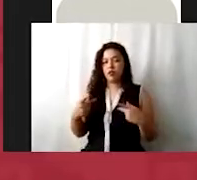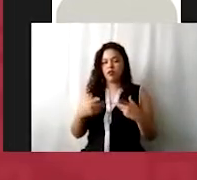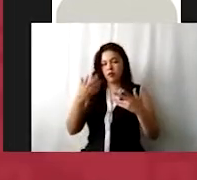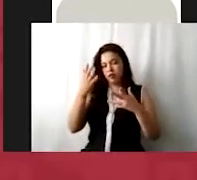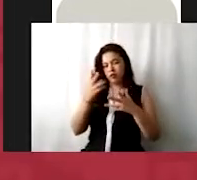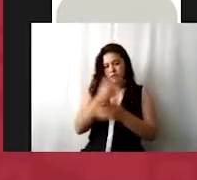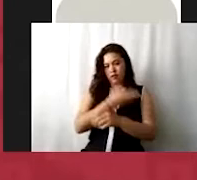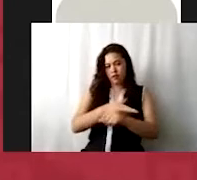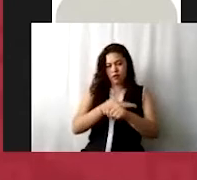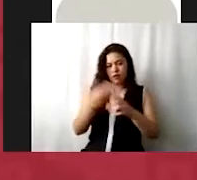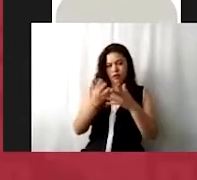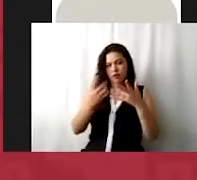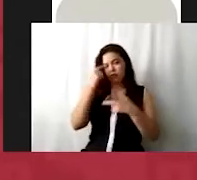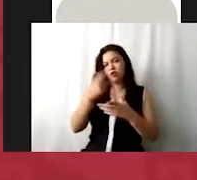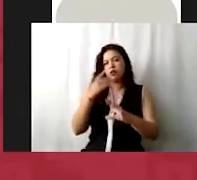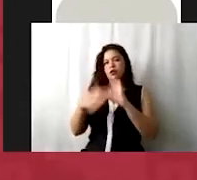programa de trabajo y presupuesto.